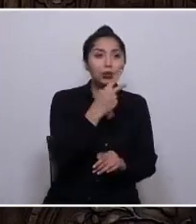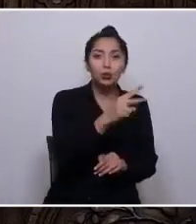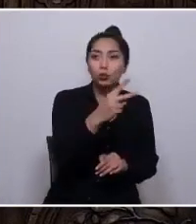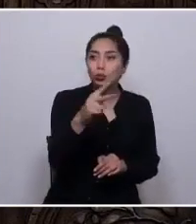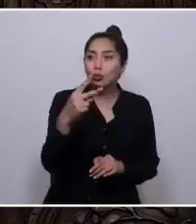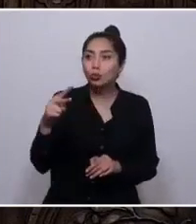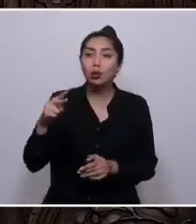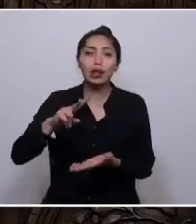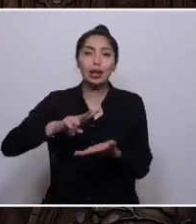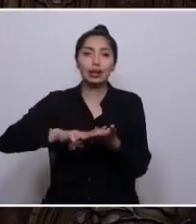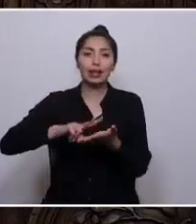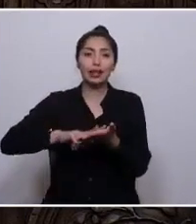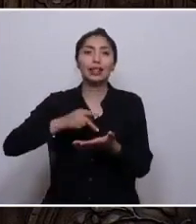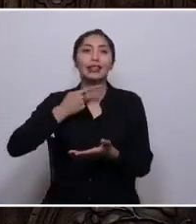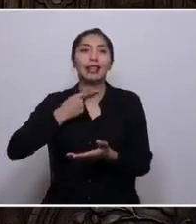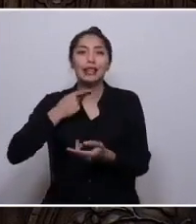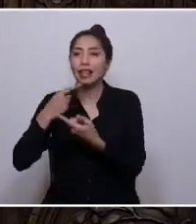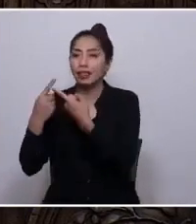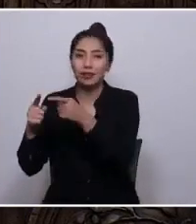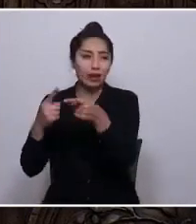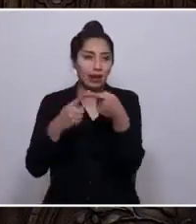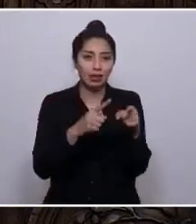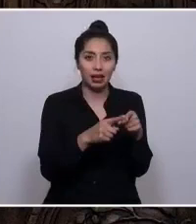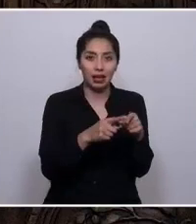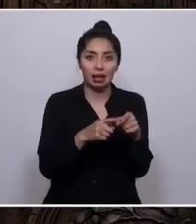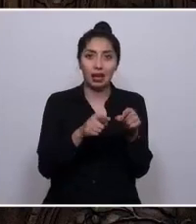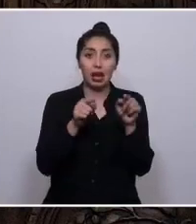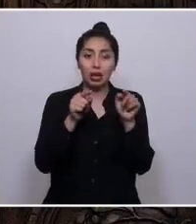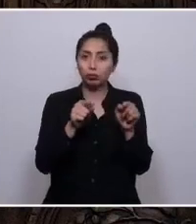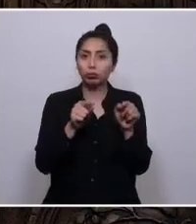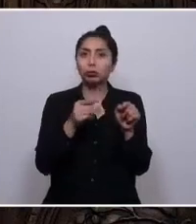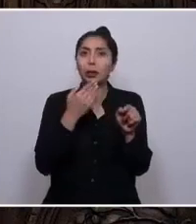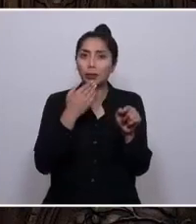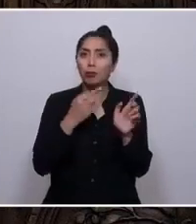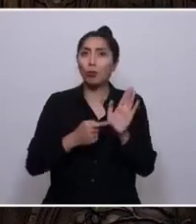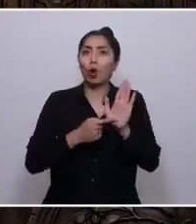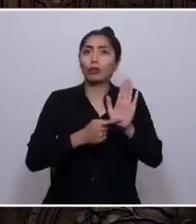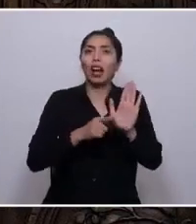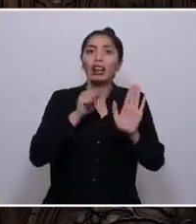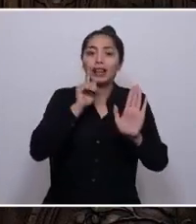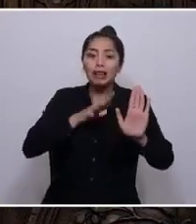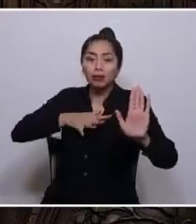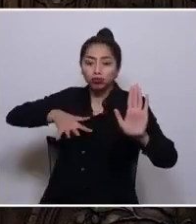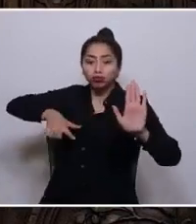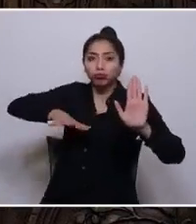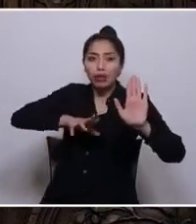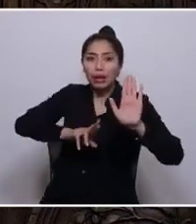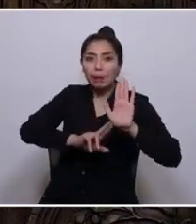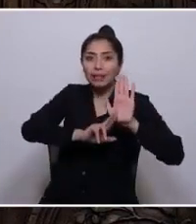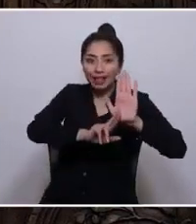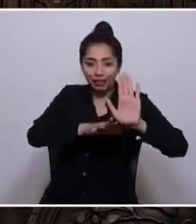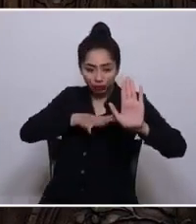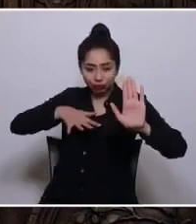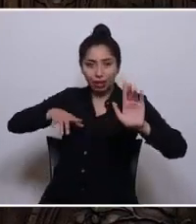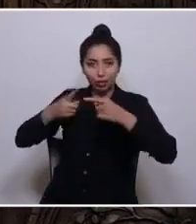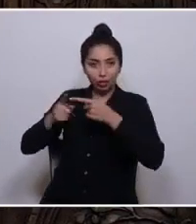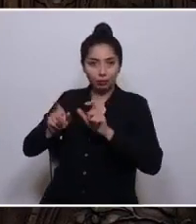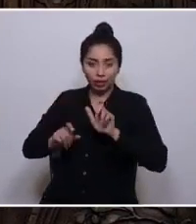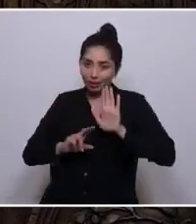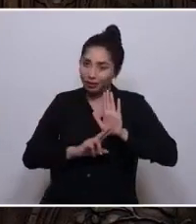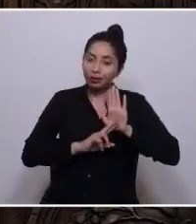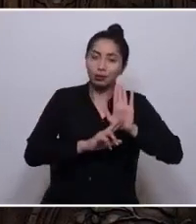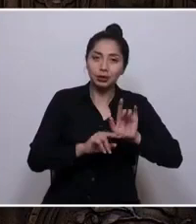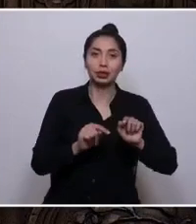intereses, que son la manifestación viva de sus representados. Yo mismo lo he expresado en mis palabras precedentes,